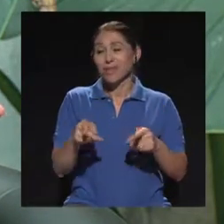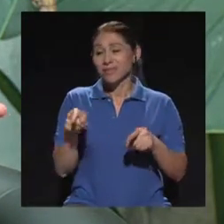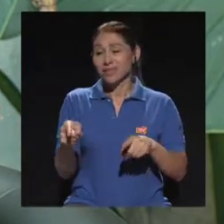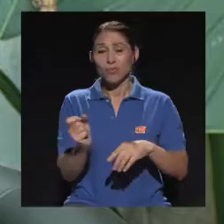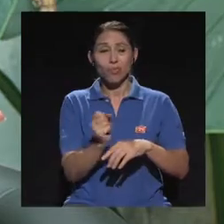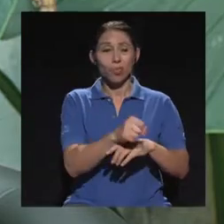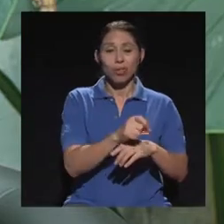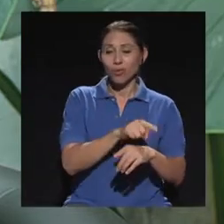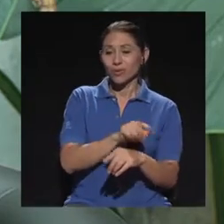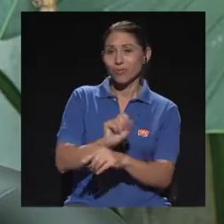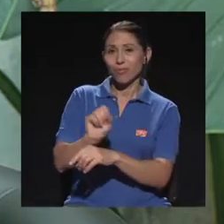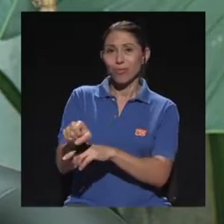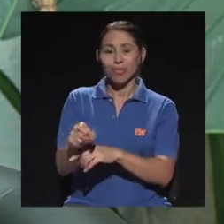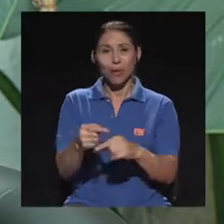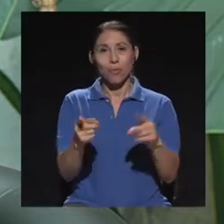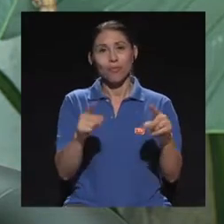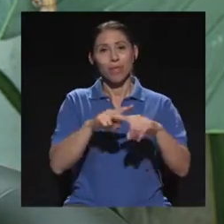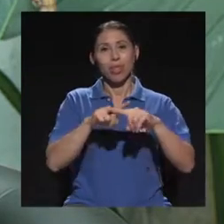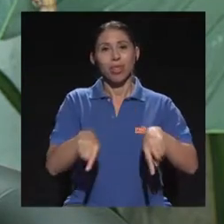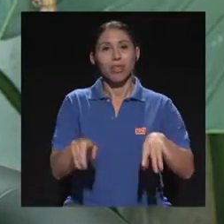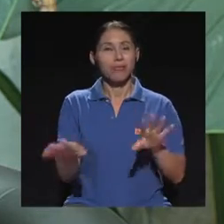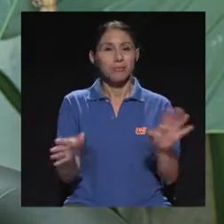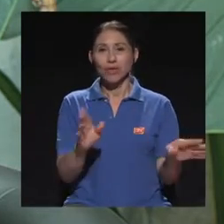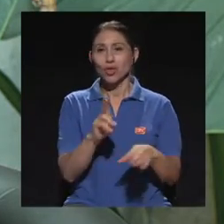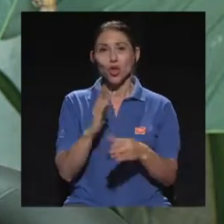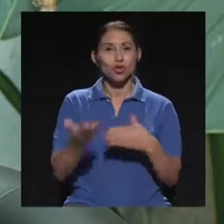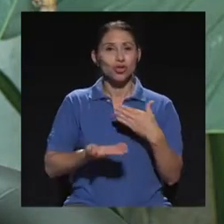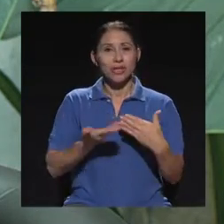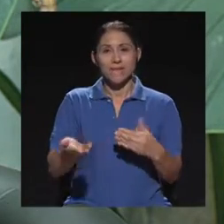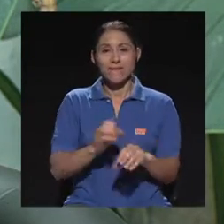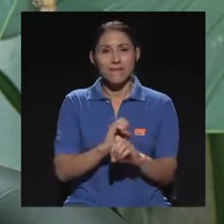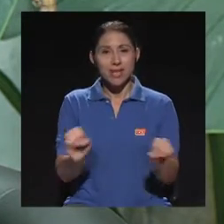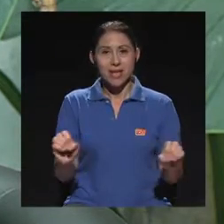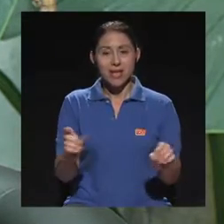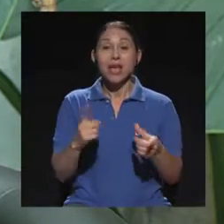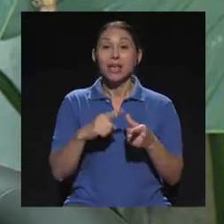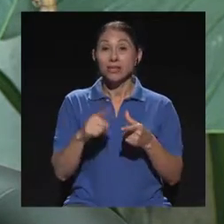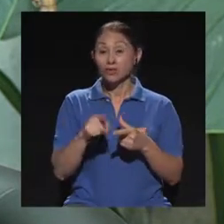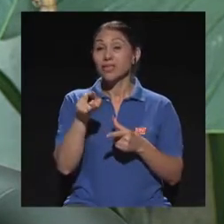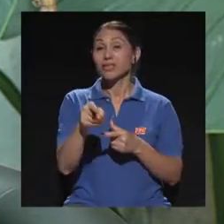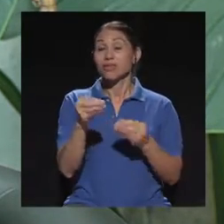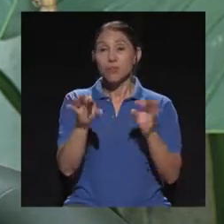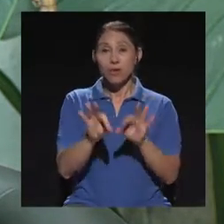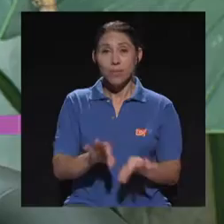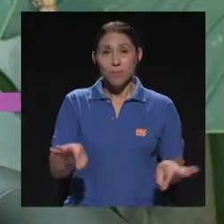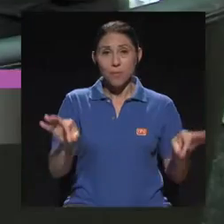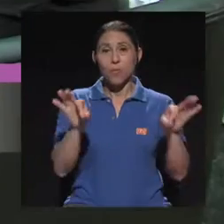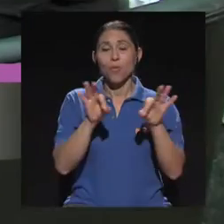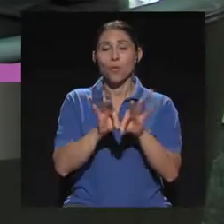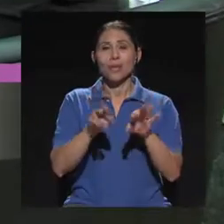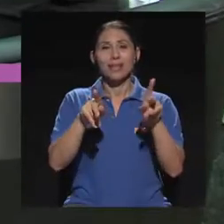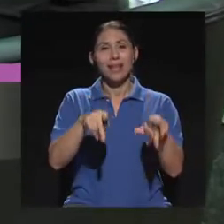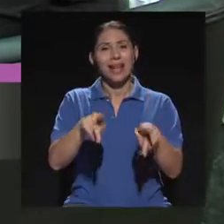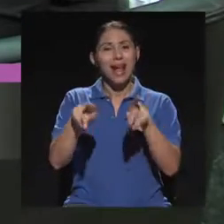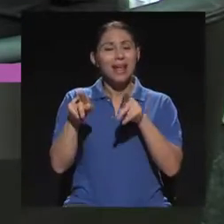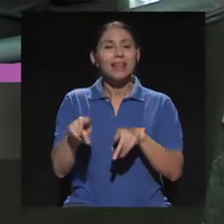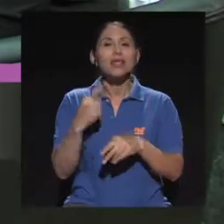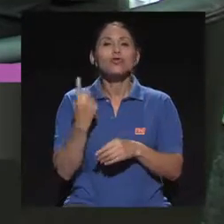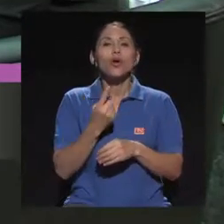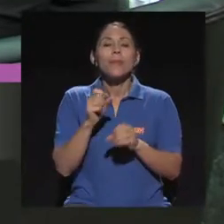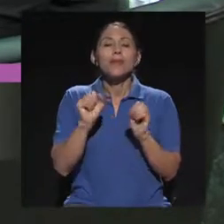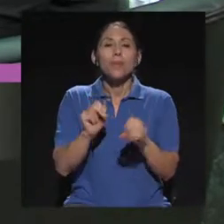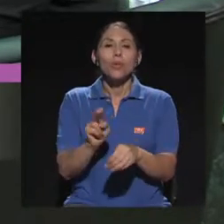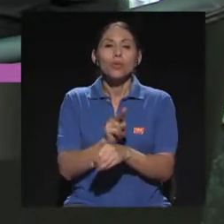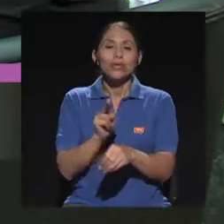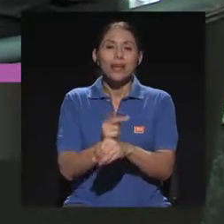medicamento ni el de la planta porque entre ellos se anula. Entonces, teniendo esta información es importantísimo que la gente solo